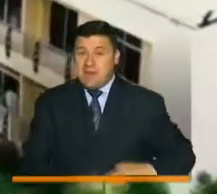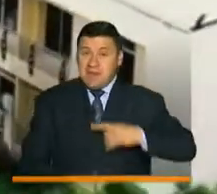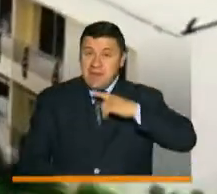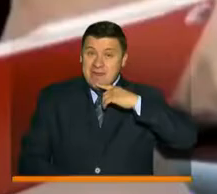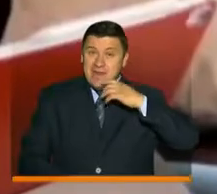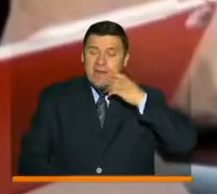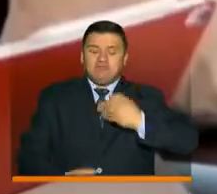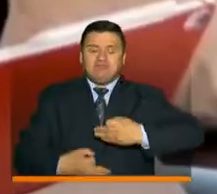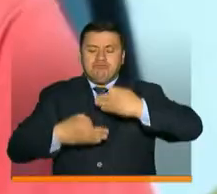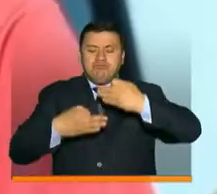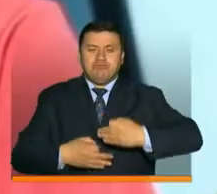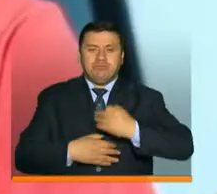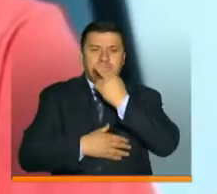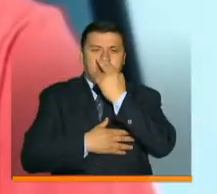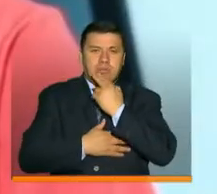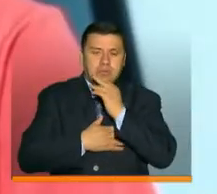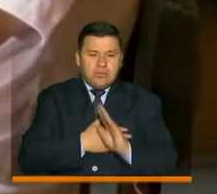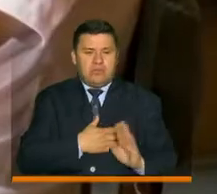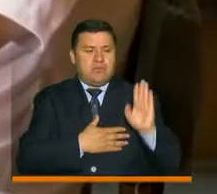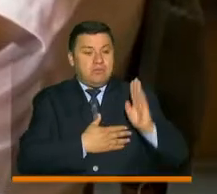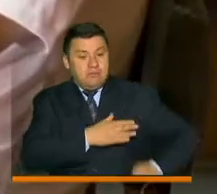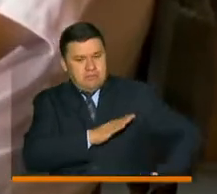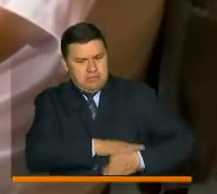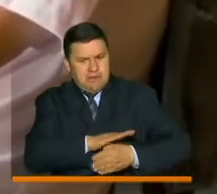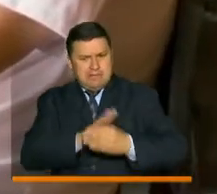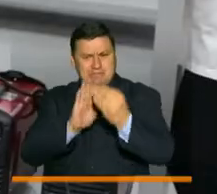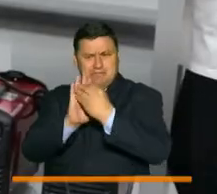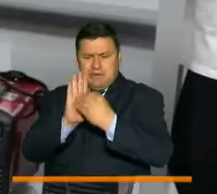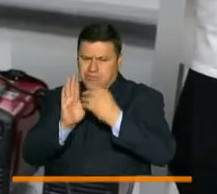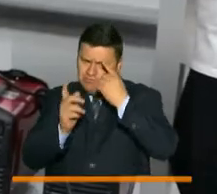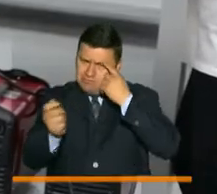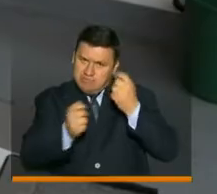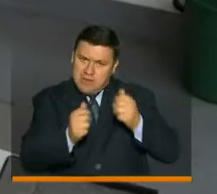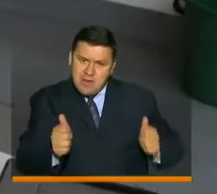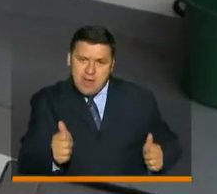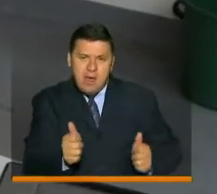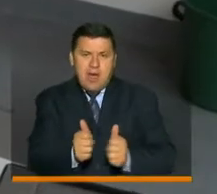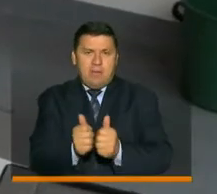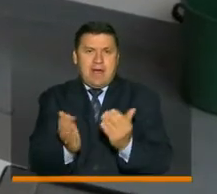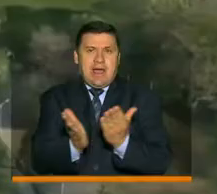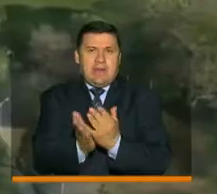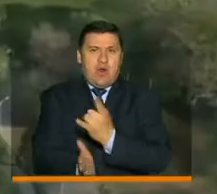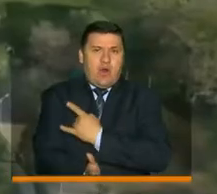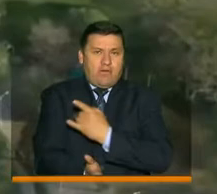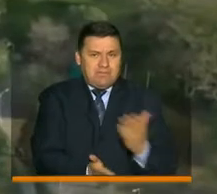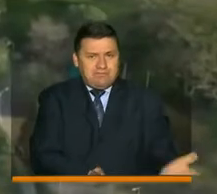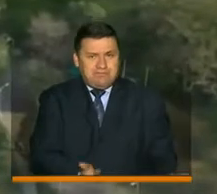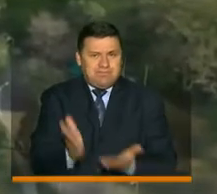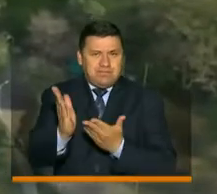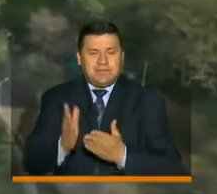Duque reafirma el compromiso de seguir adelante con políticas y estrategias para acompañar la educación superior.